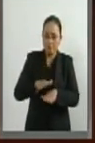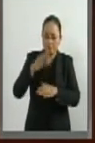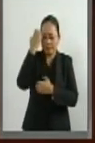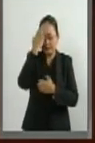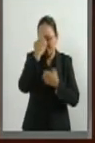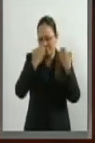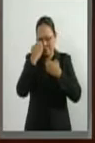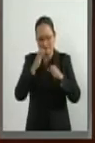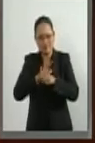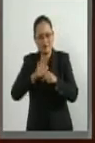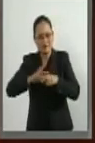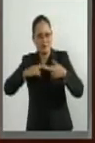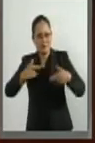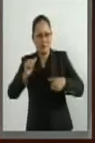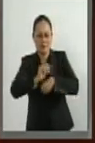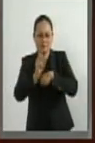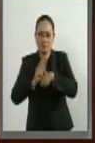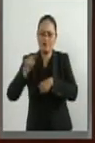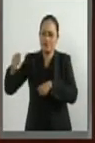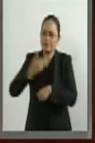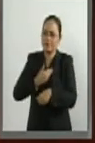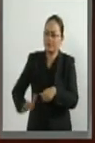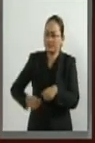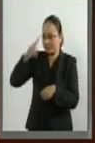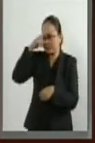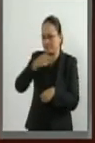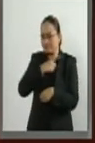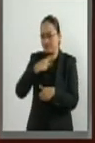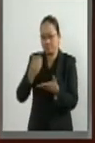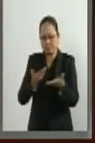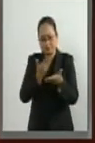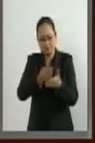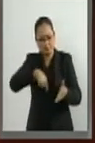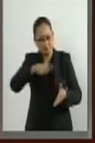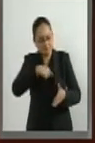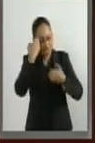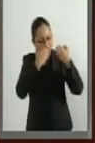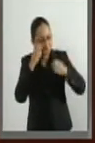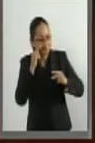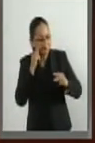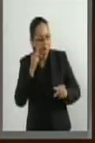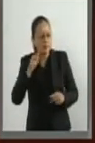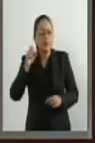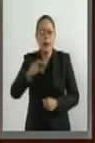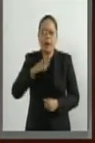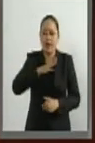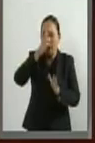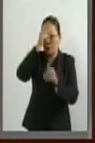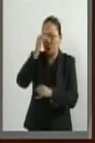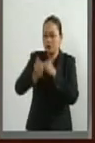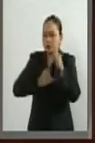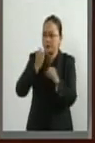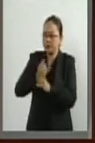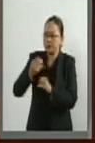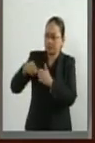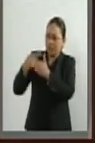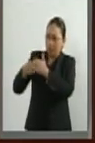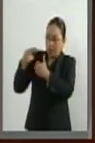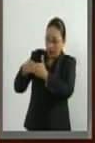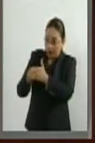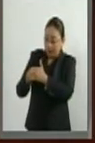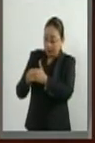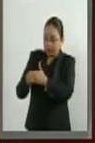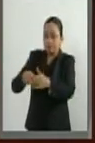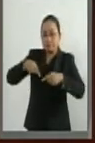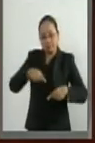que desarrolla el Ejecutivo Federal, así como aprobar los tratados internacionales que éste